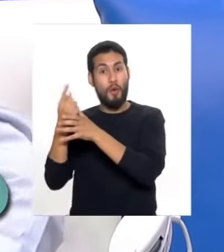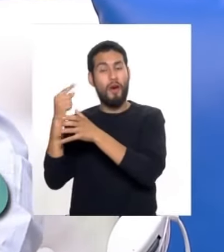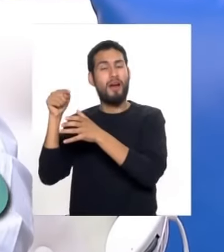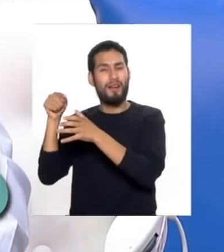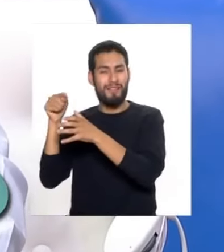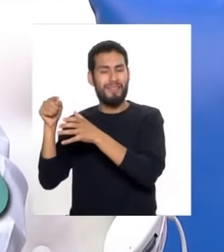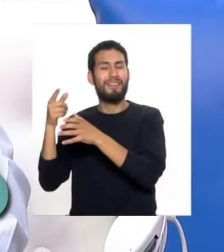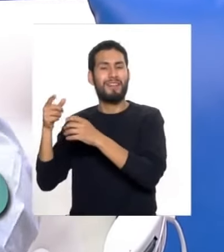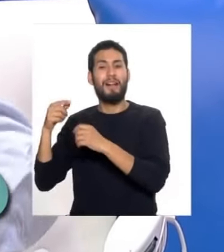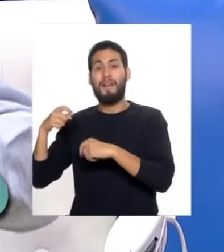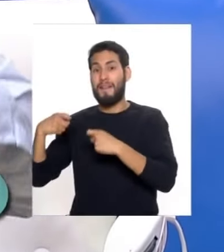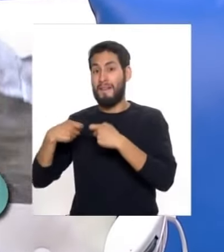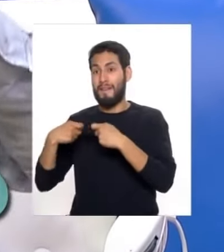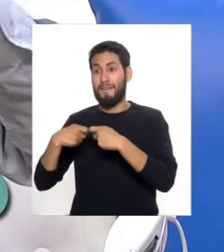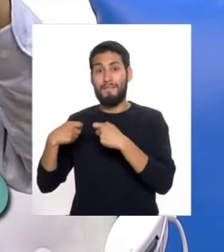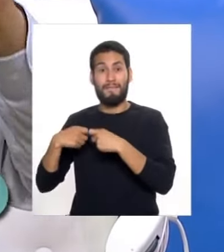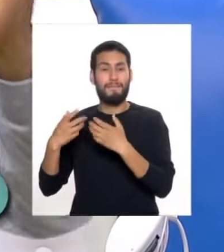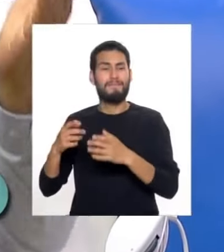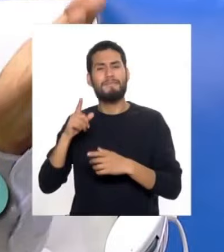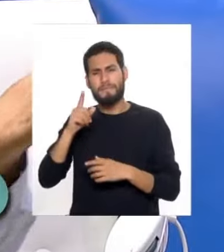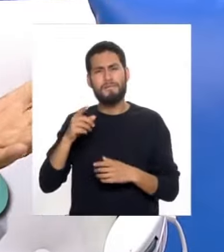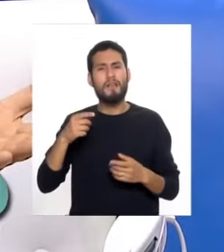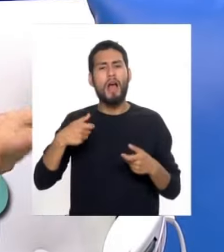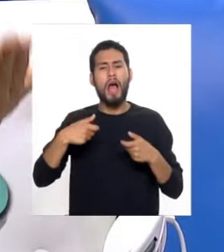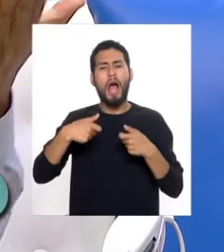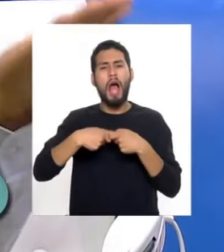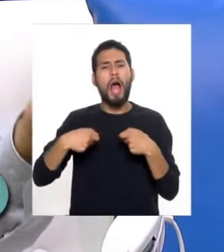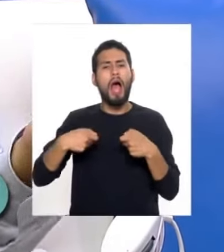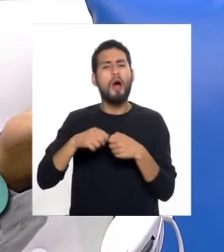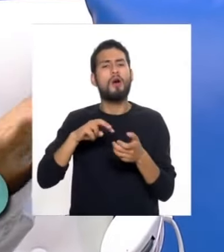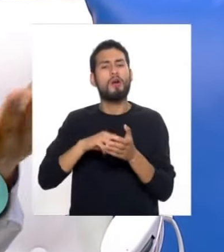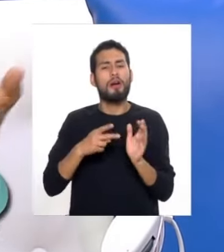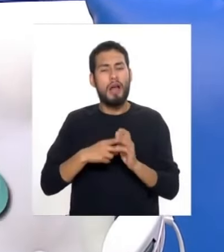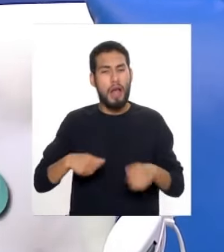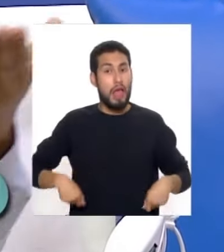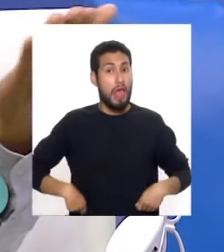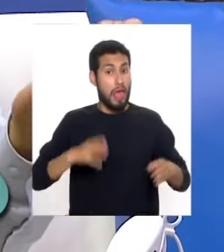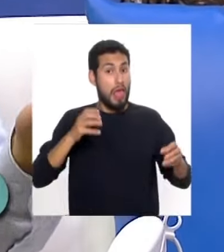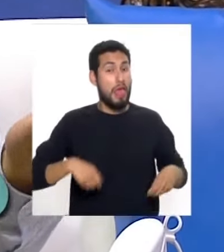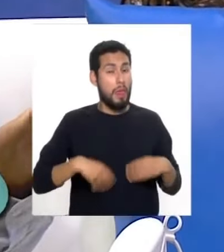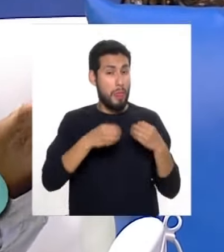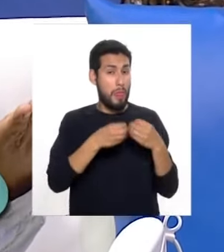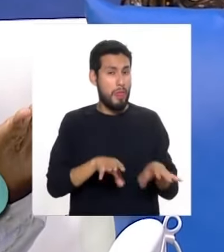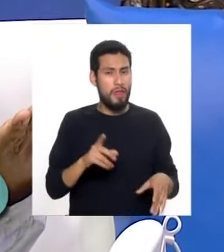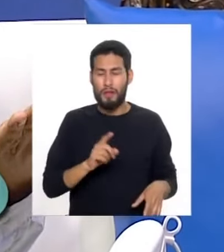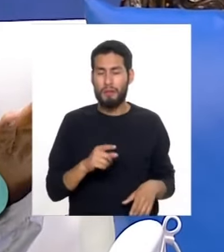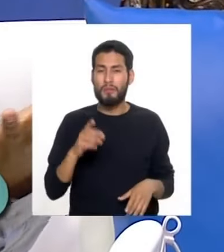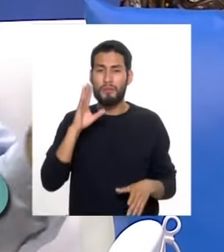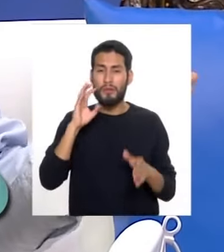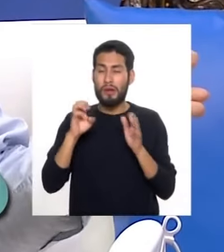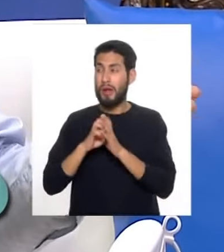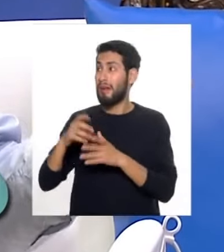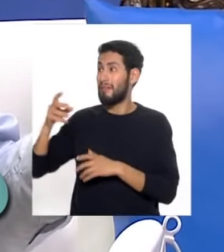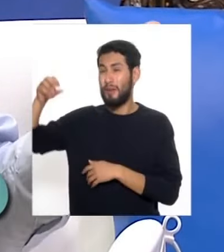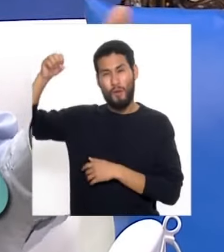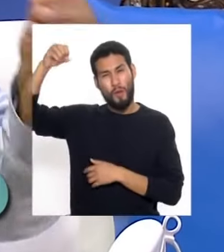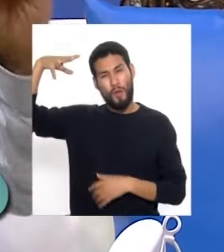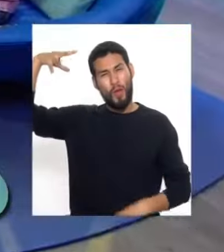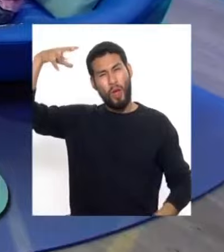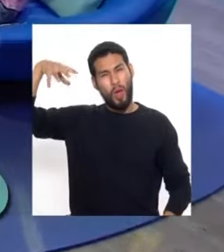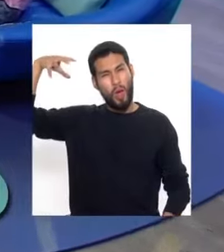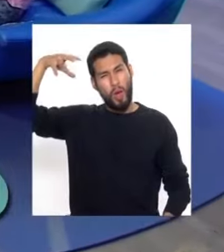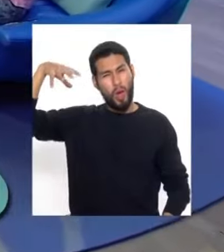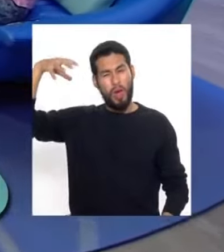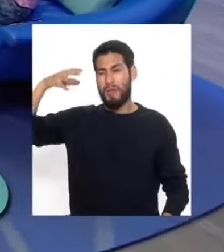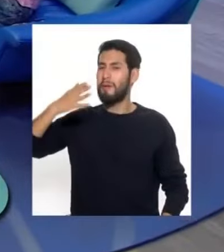de energía también debemos entenderlo por no desperdiciar la energía. Lo que decía, ¿no? O sea, si tenemos una luz prendida por gusto,